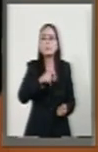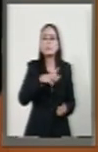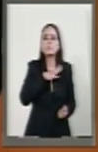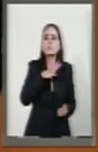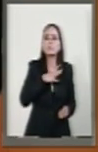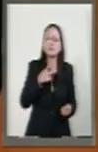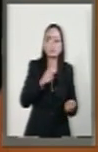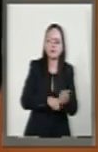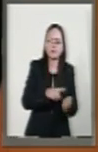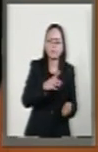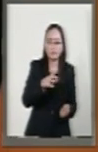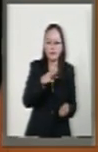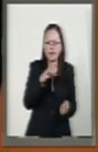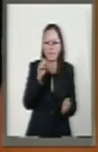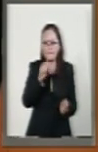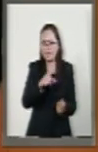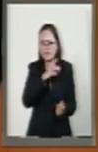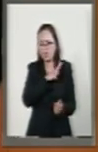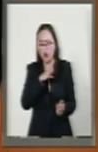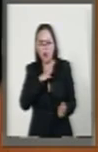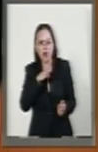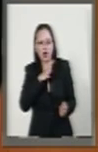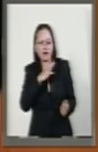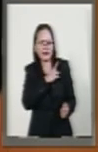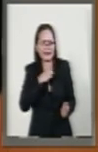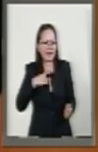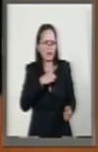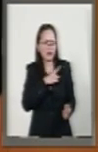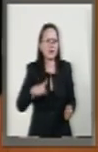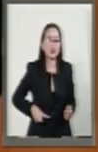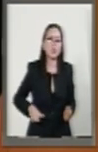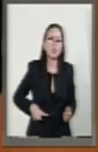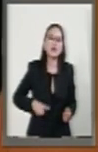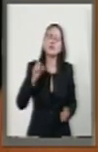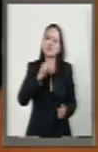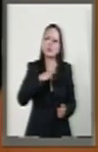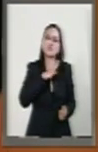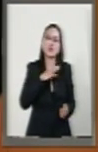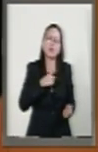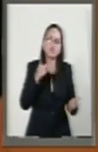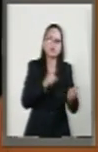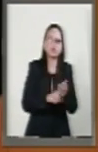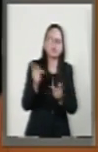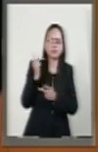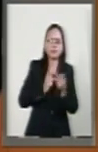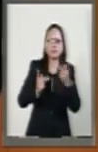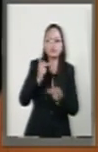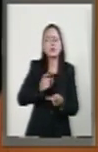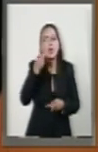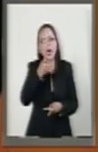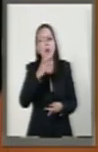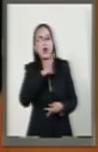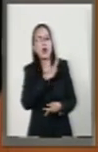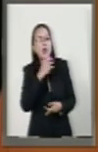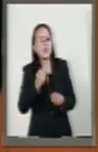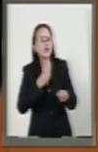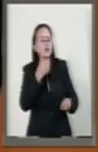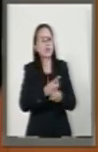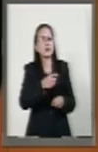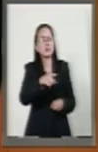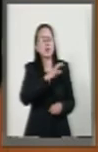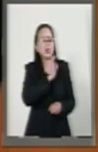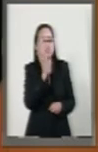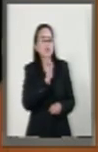las obligaciones entra lo mismo la deuda pública, que los fideicomisos se abren la posibilidad, si no se